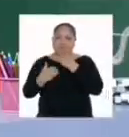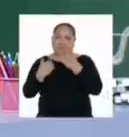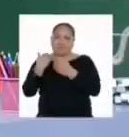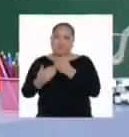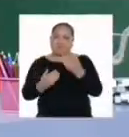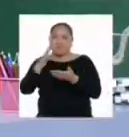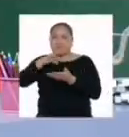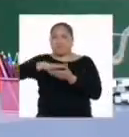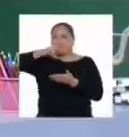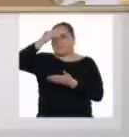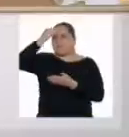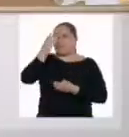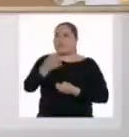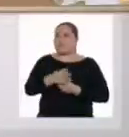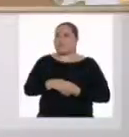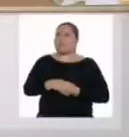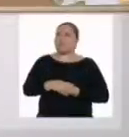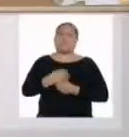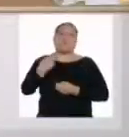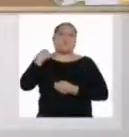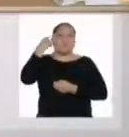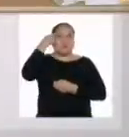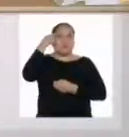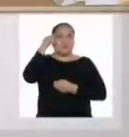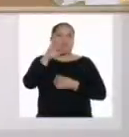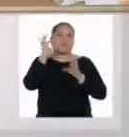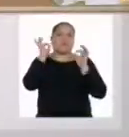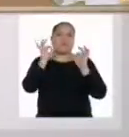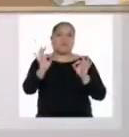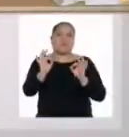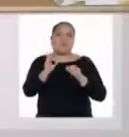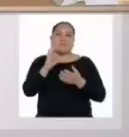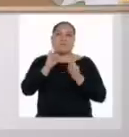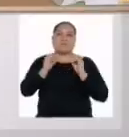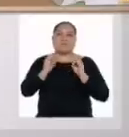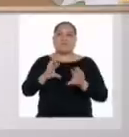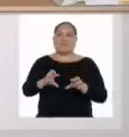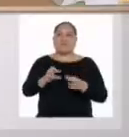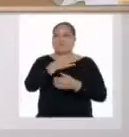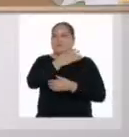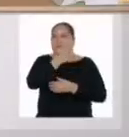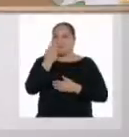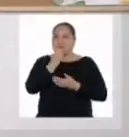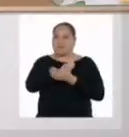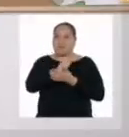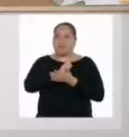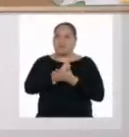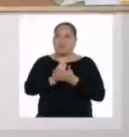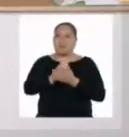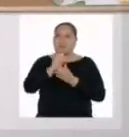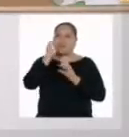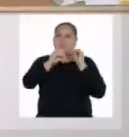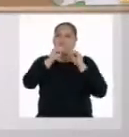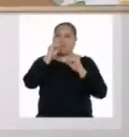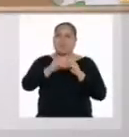procesos de aprendizaje. Creo que es una excelente oportunidad para mejorar nuestros textos y para detectar cuál es la etapa